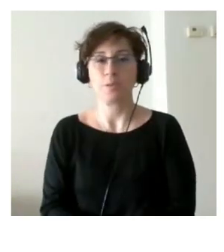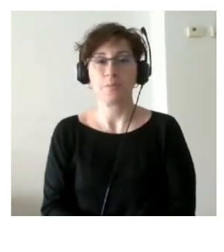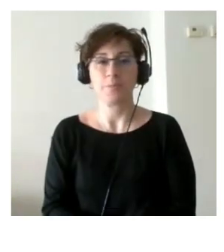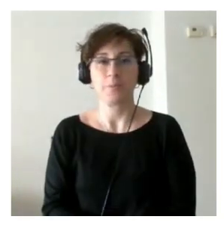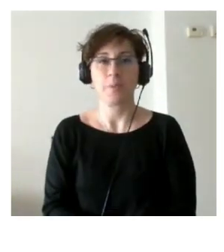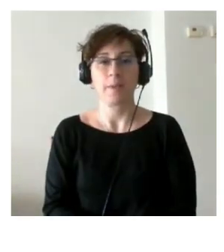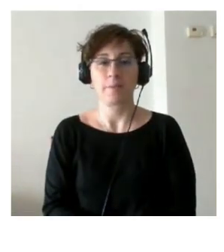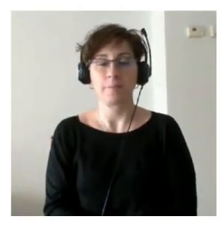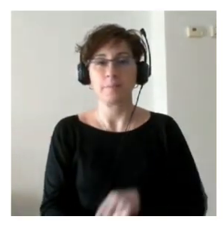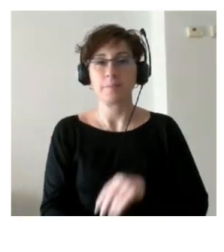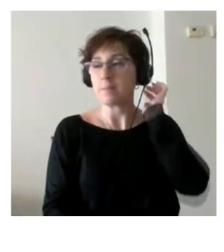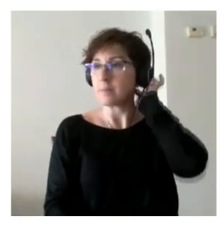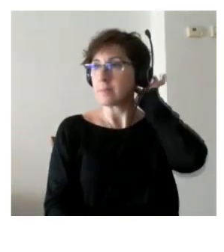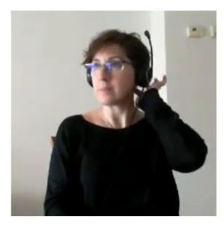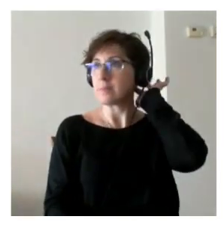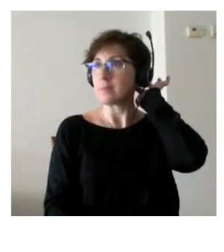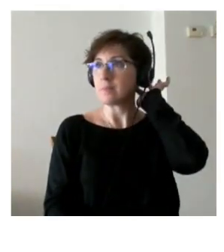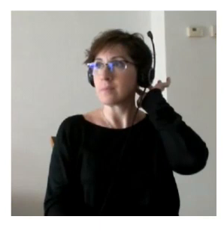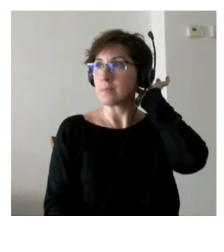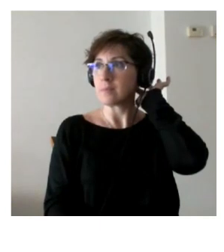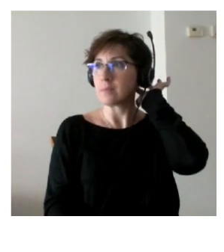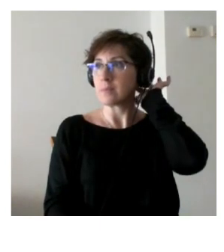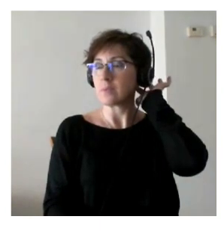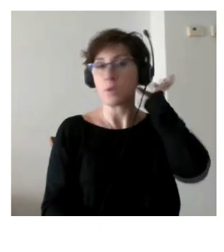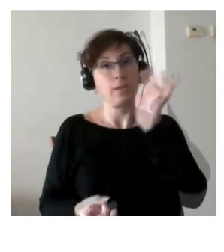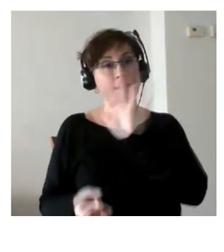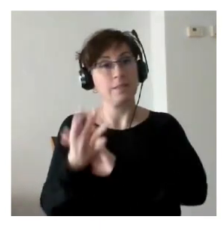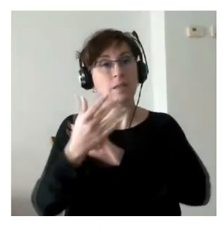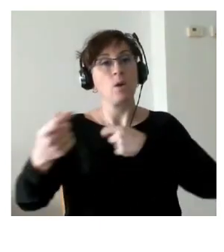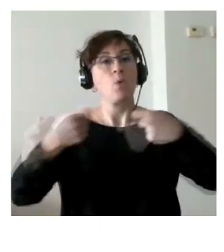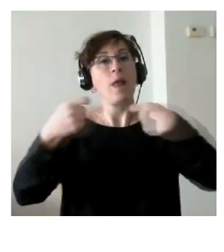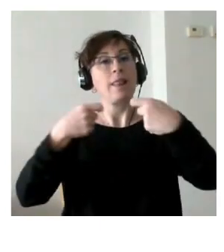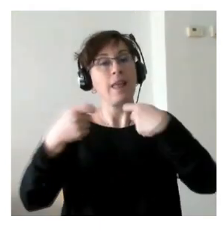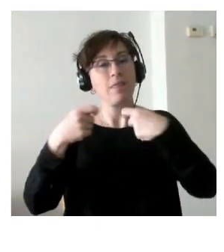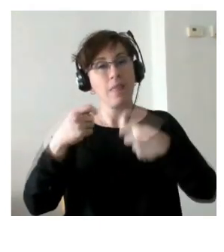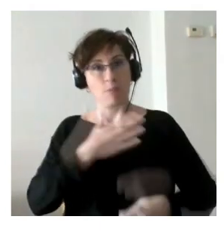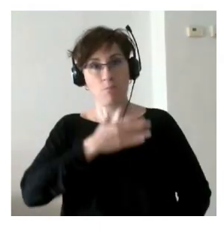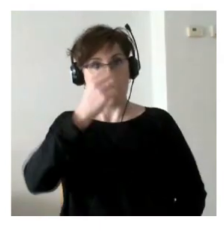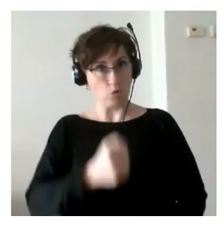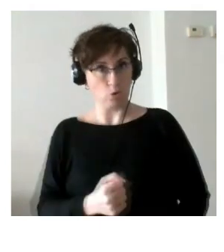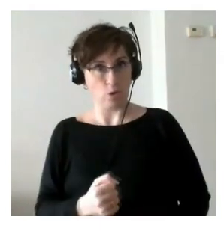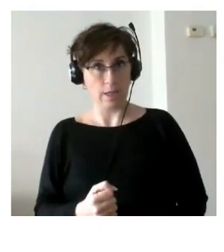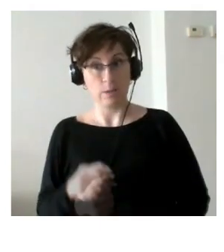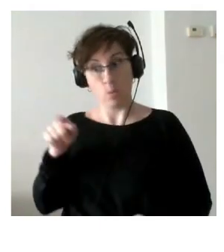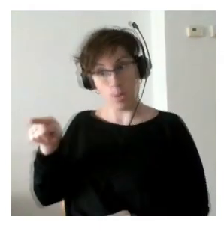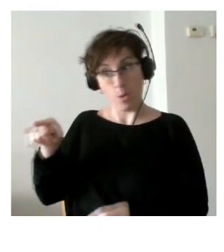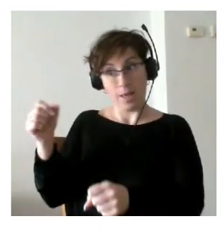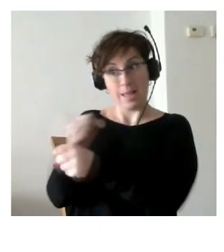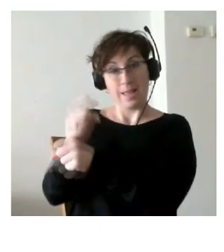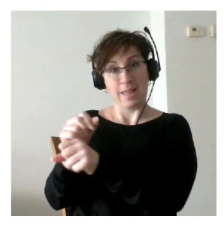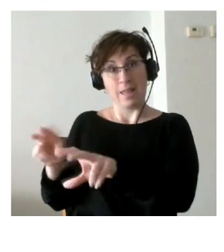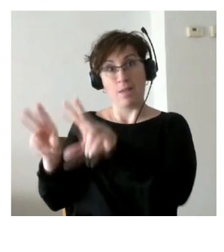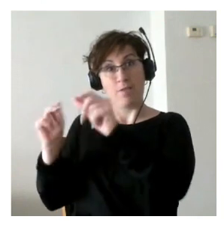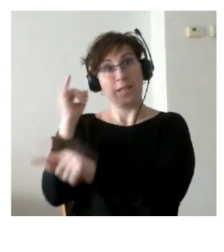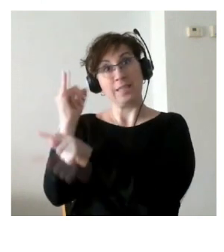ya de hecho una tienda una tienda en Móstoles en la que él cuando termina de trabajar que está trabajando en un instituto